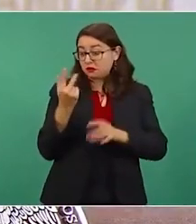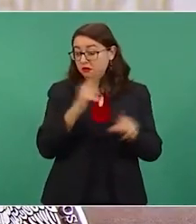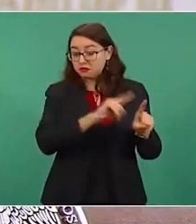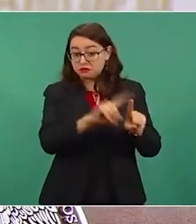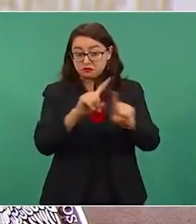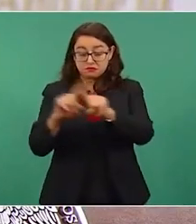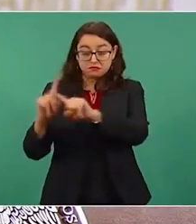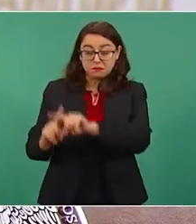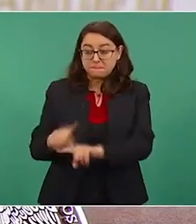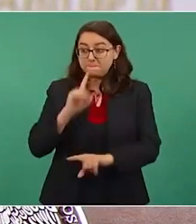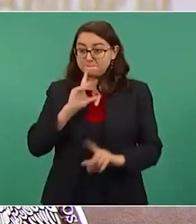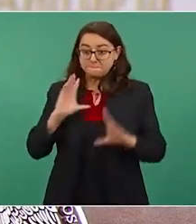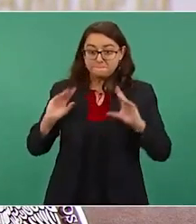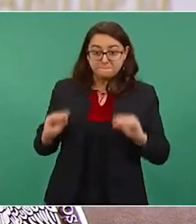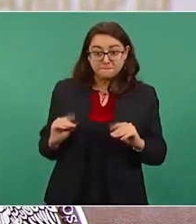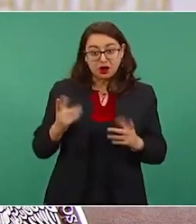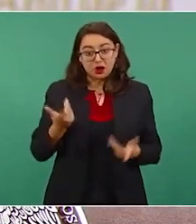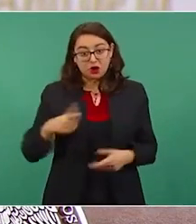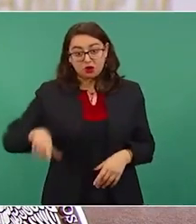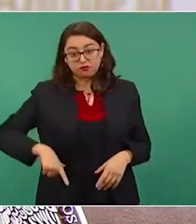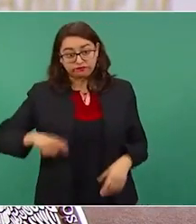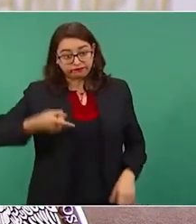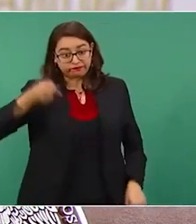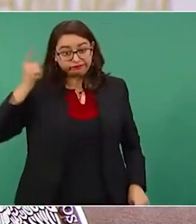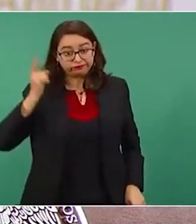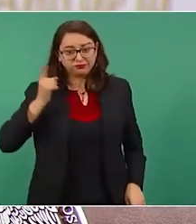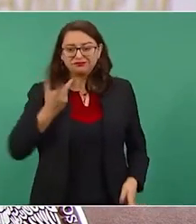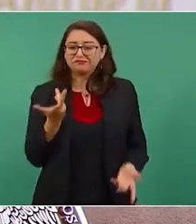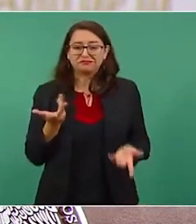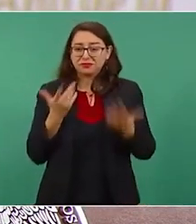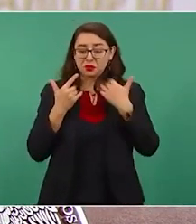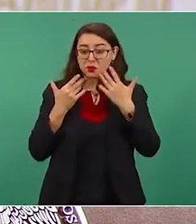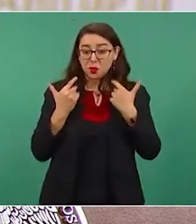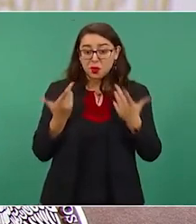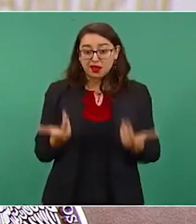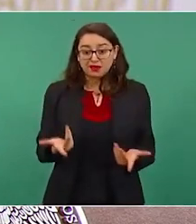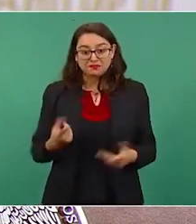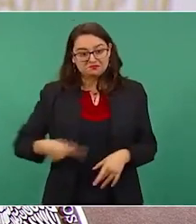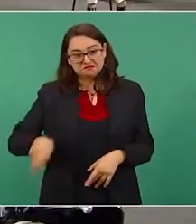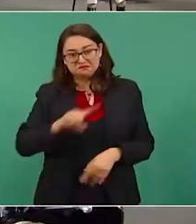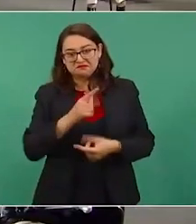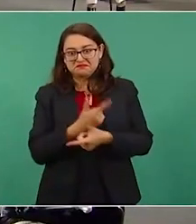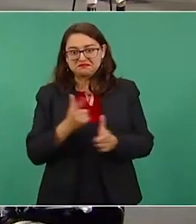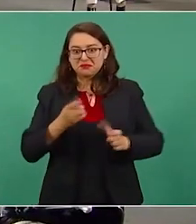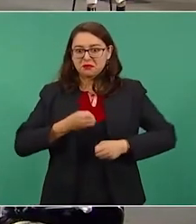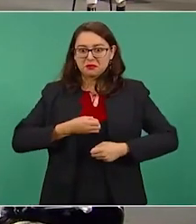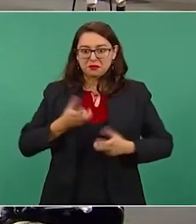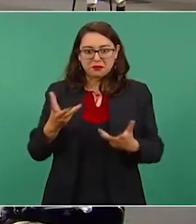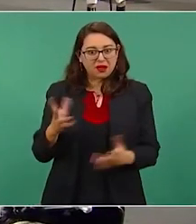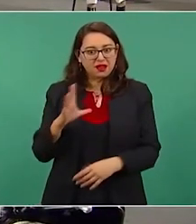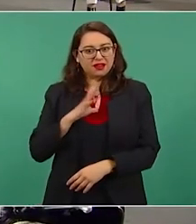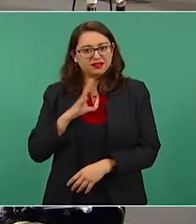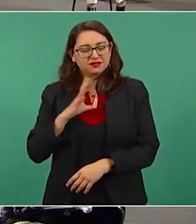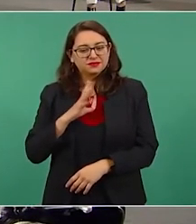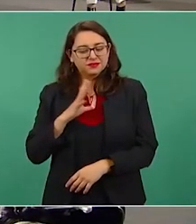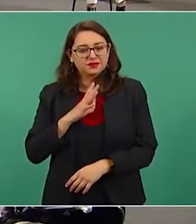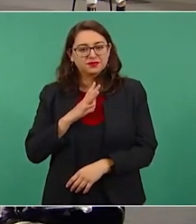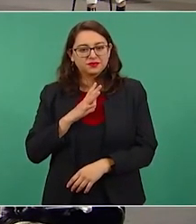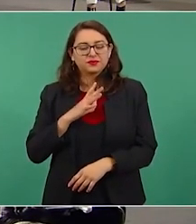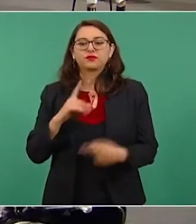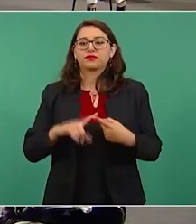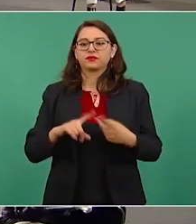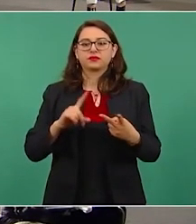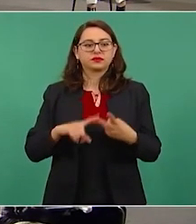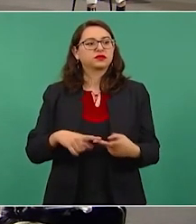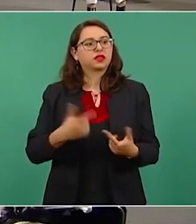se pagan por silencios o adulaciones. La prueba más clara de la libertad de expresión, de la libertad de